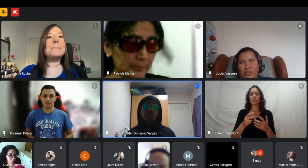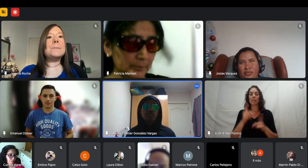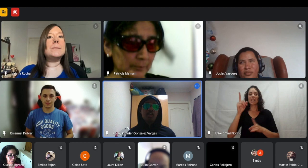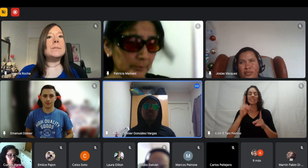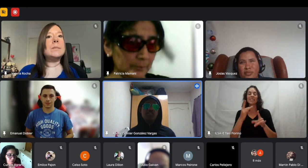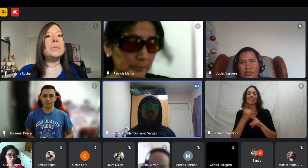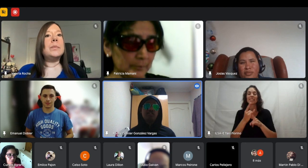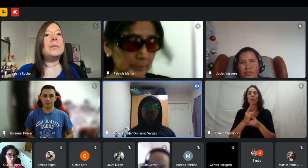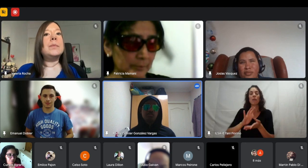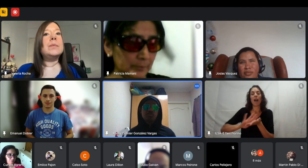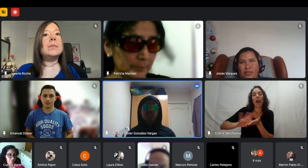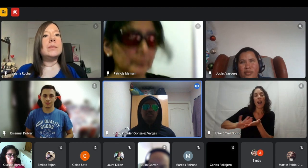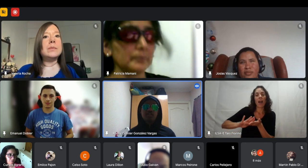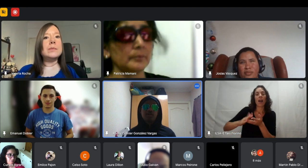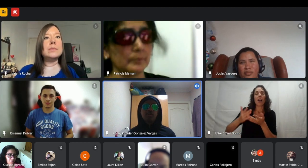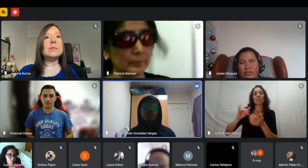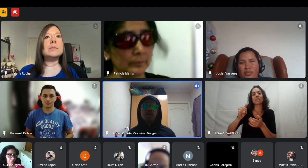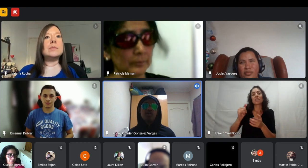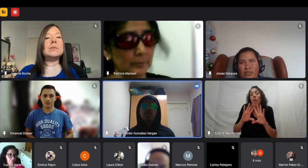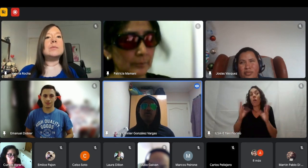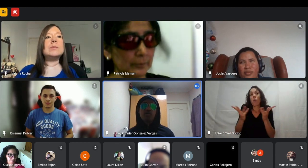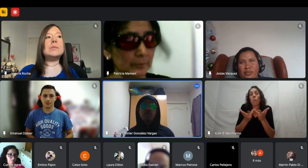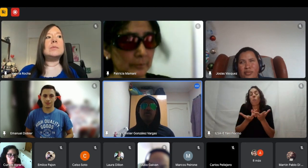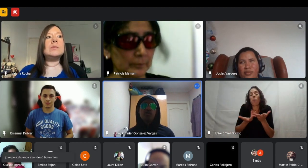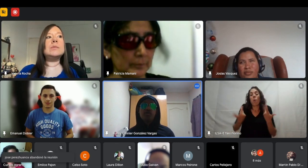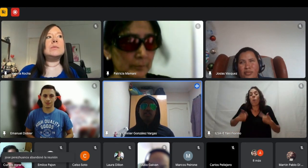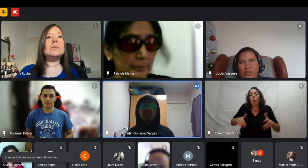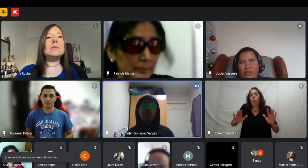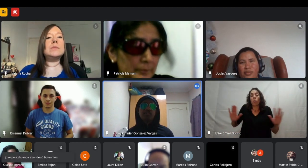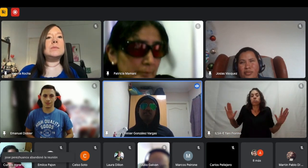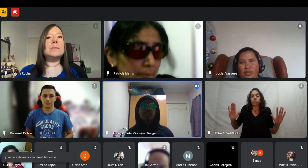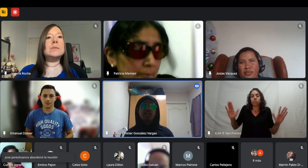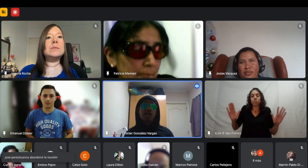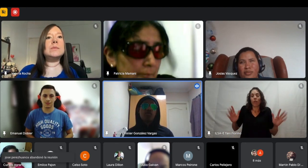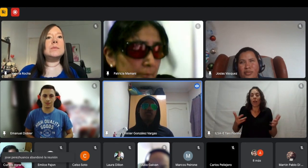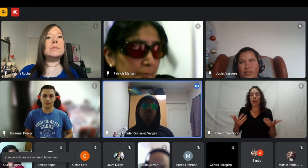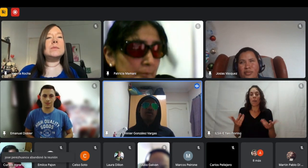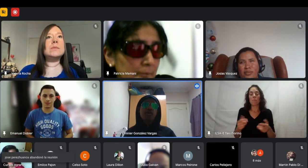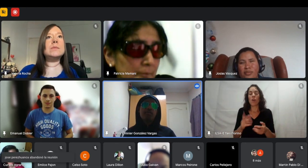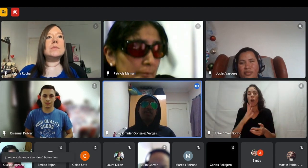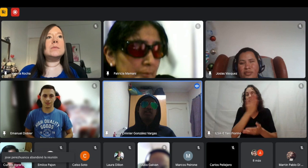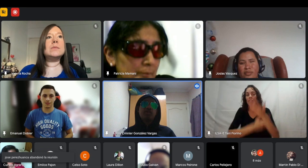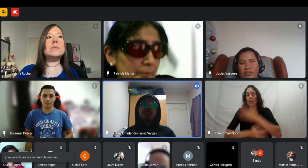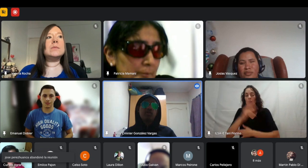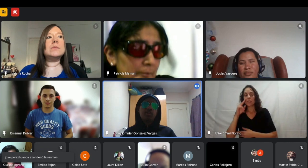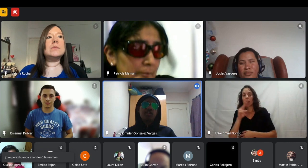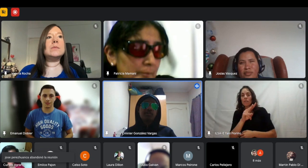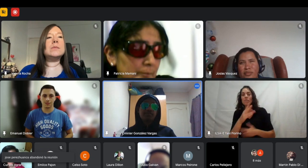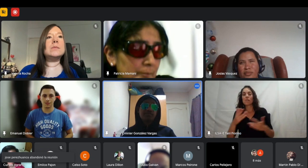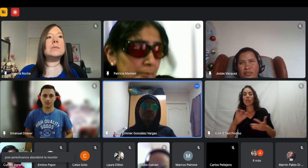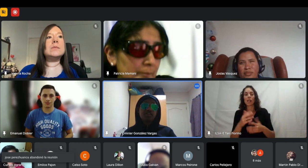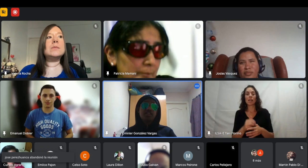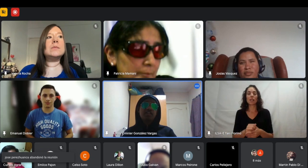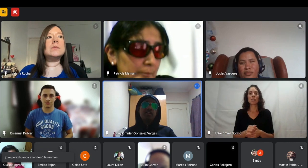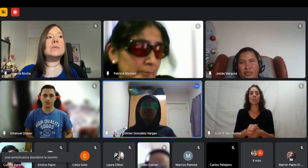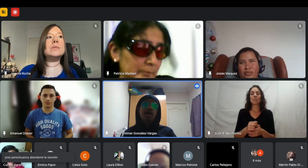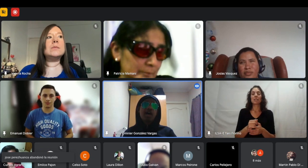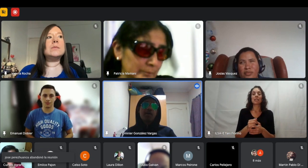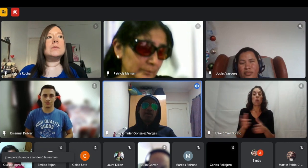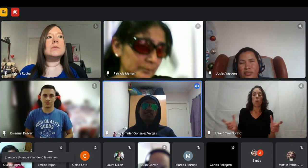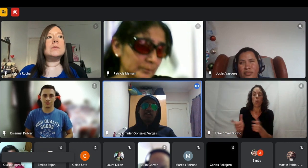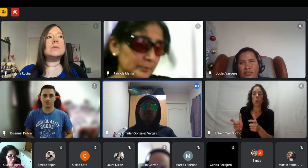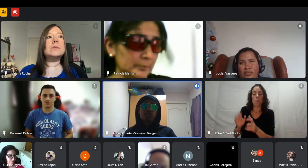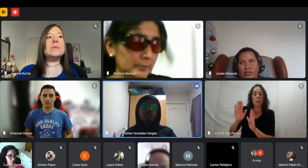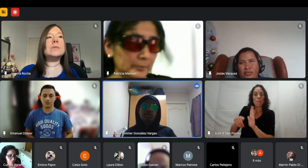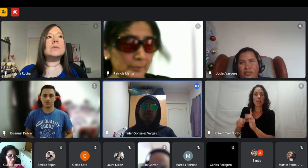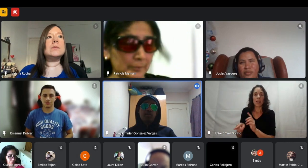es así o sea si te ven con algo una discapacidad y aún si forma parte de una minoría va